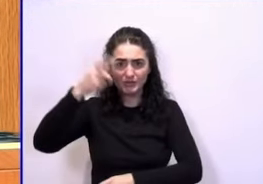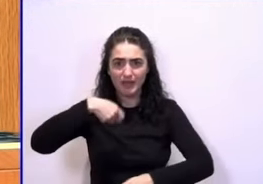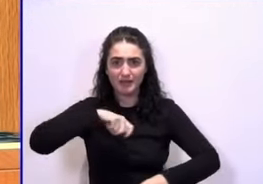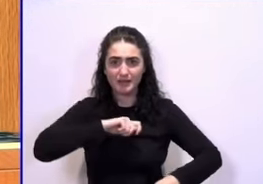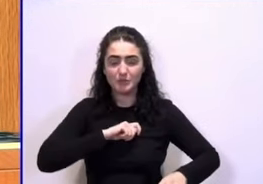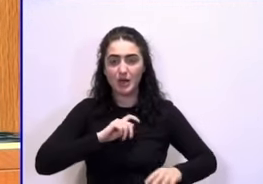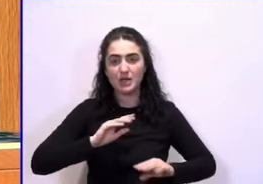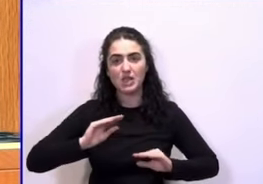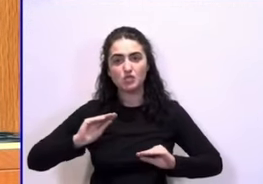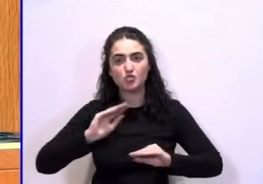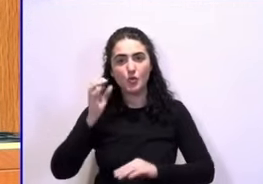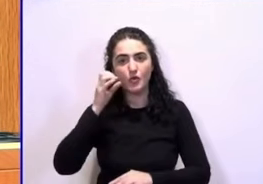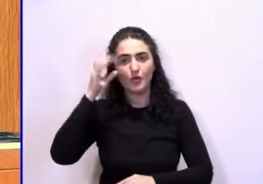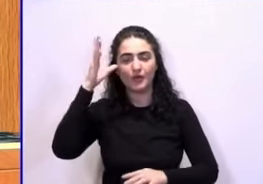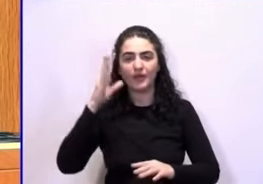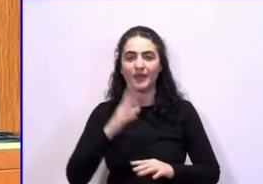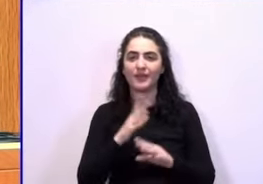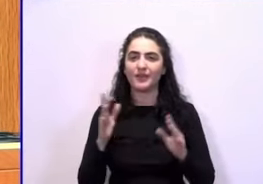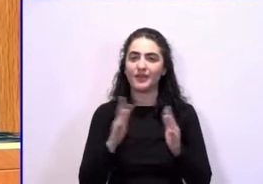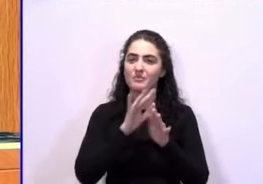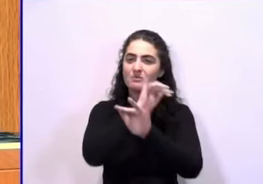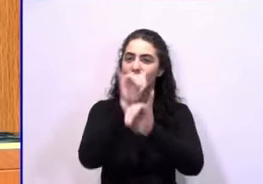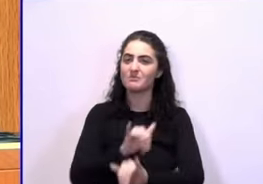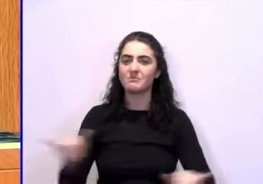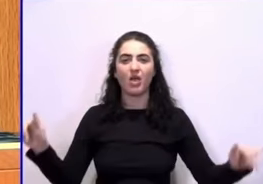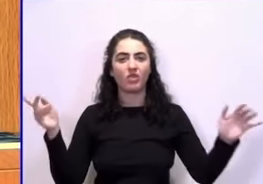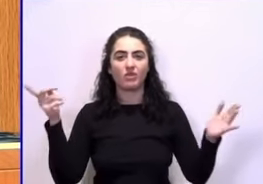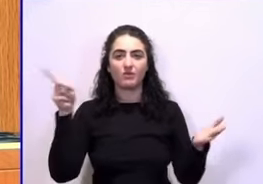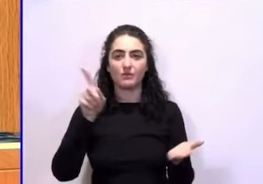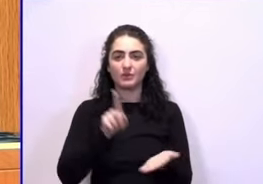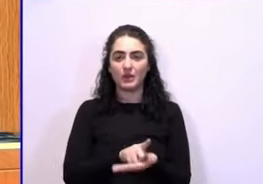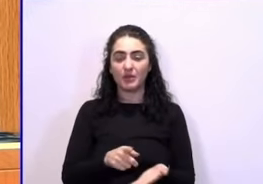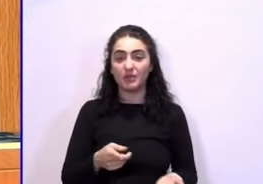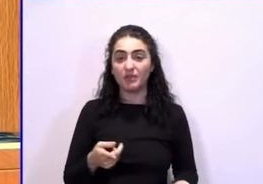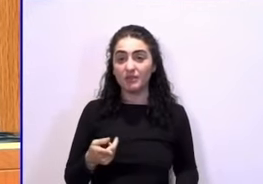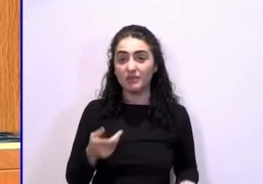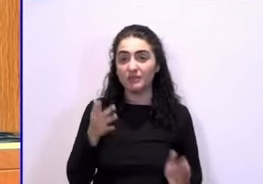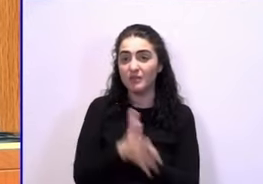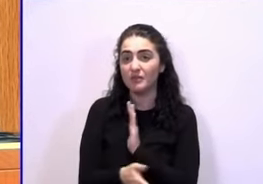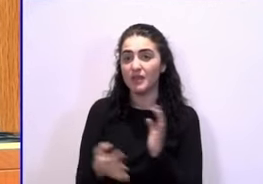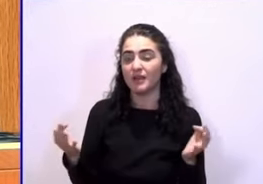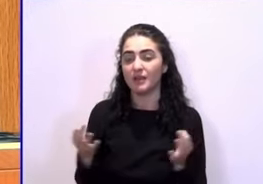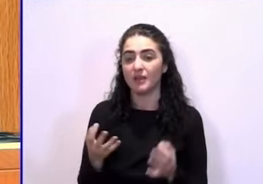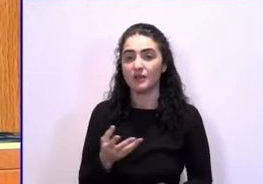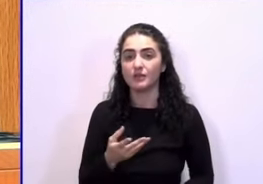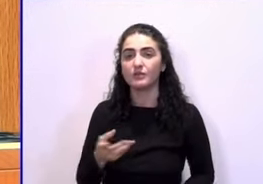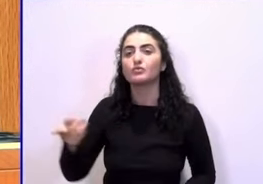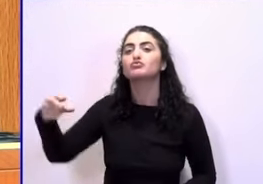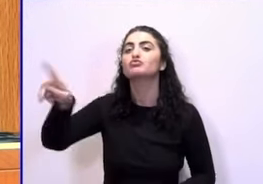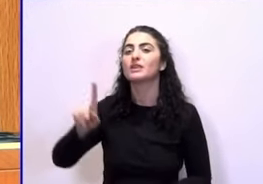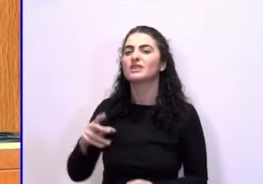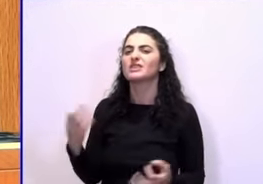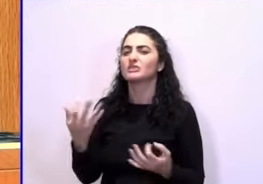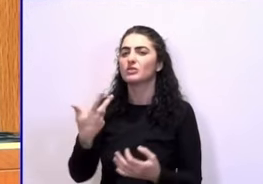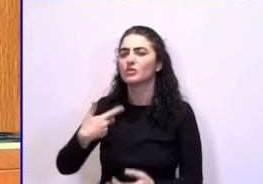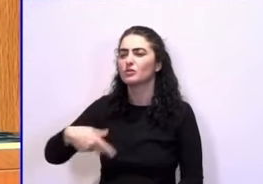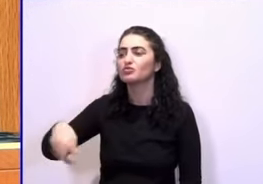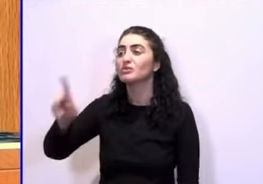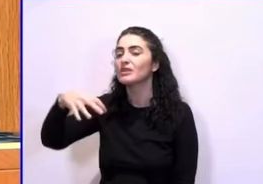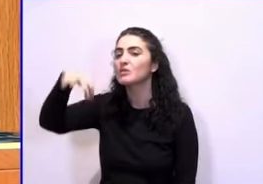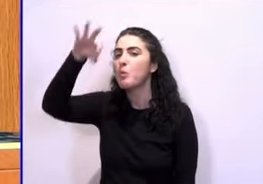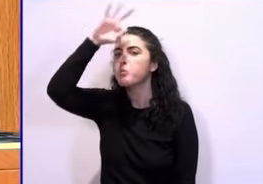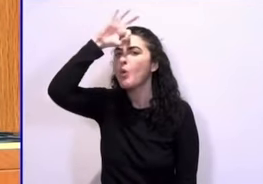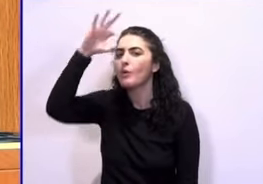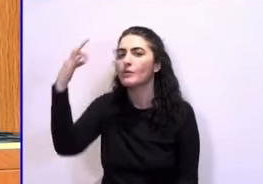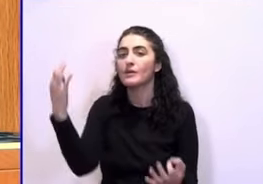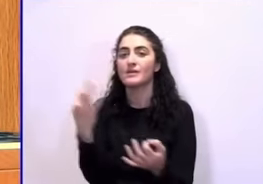de la reconciliación, pues no dice otra cosa que lo que son ustedes, que no tienen ni idea de lo que era